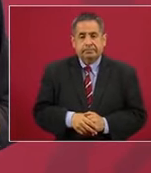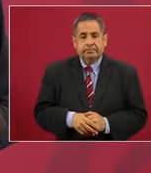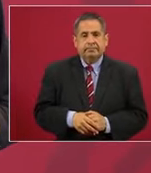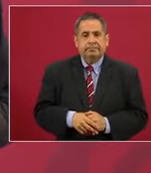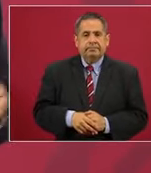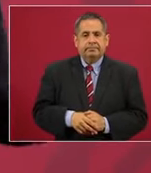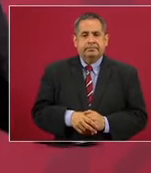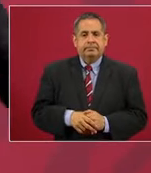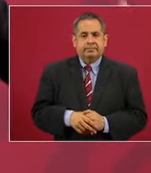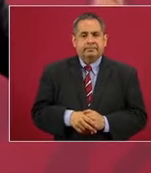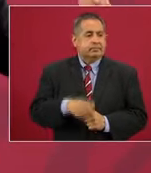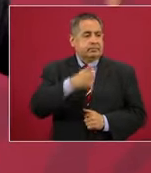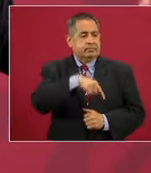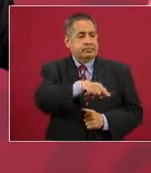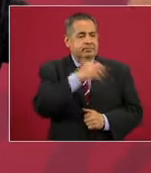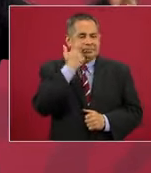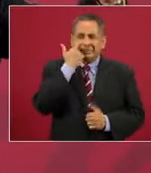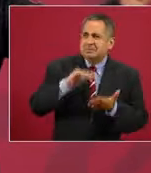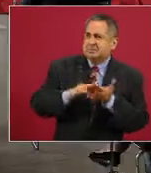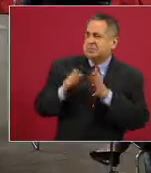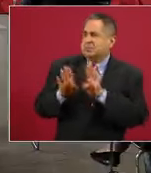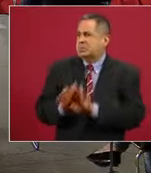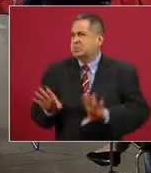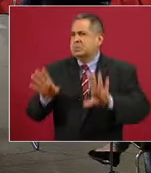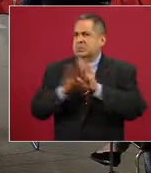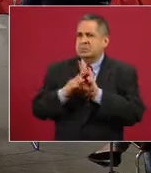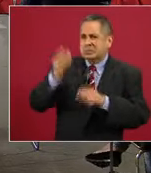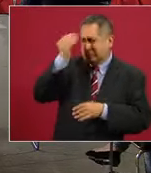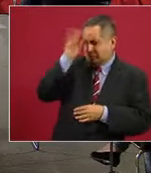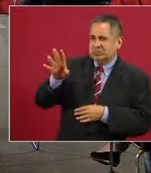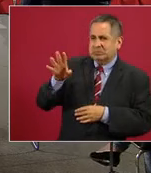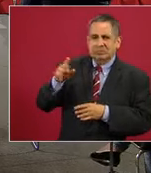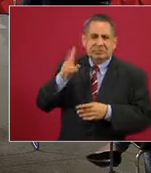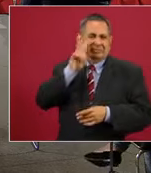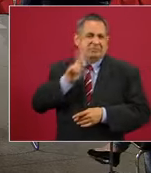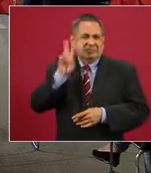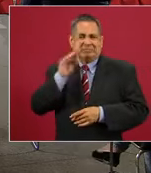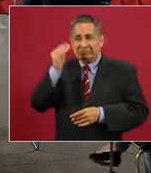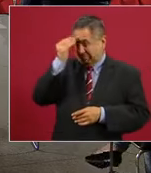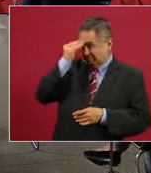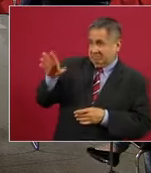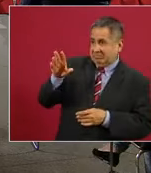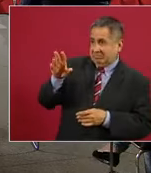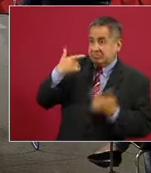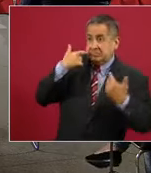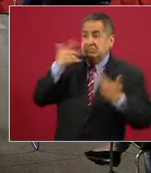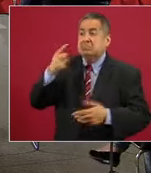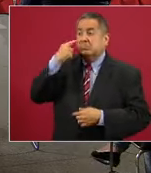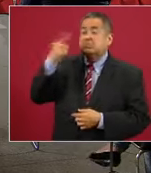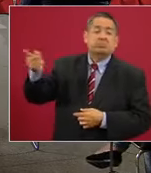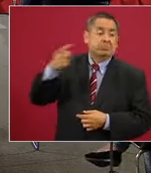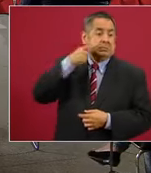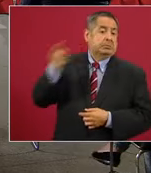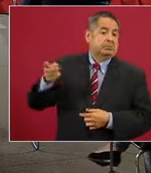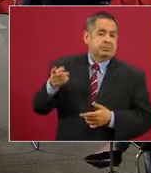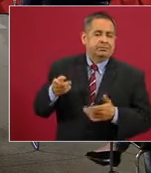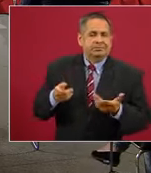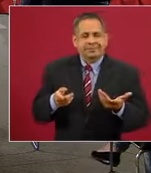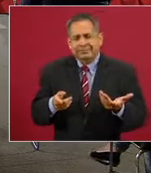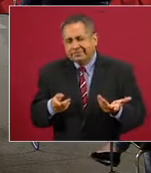Están buscando por todos los medios que